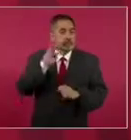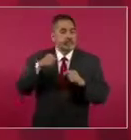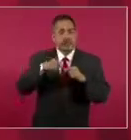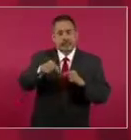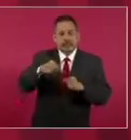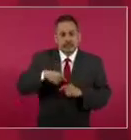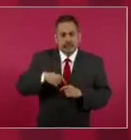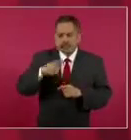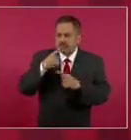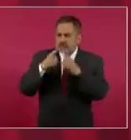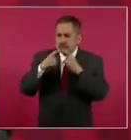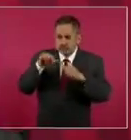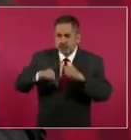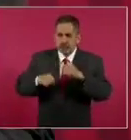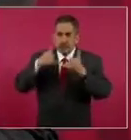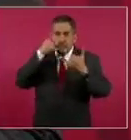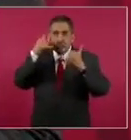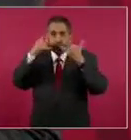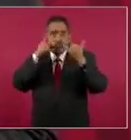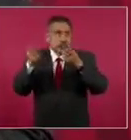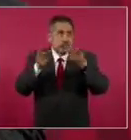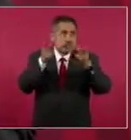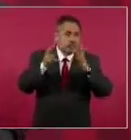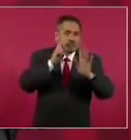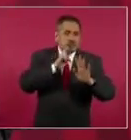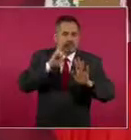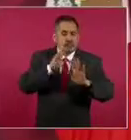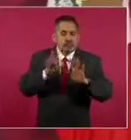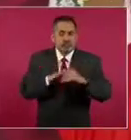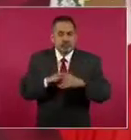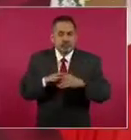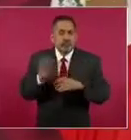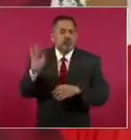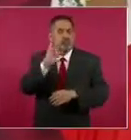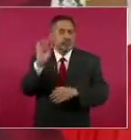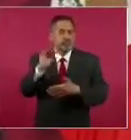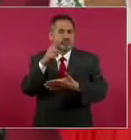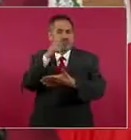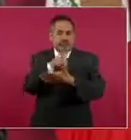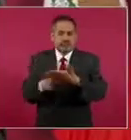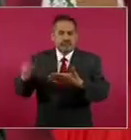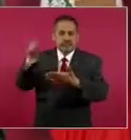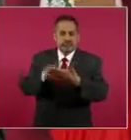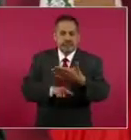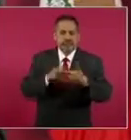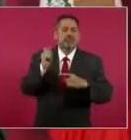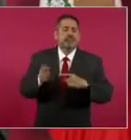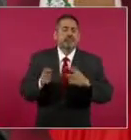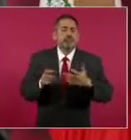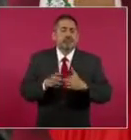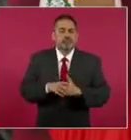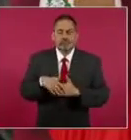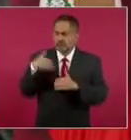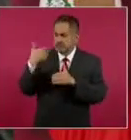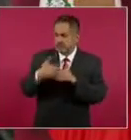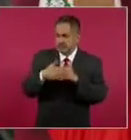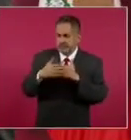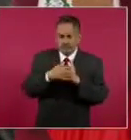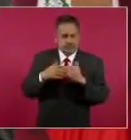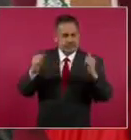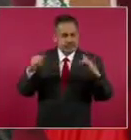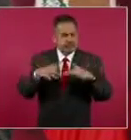Voy a hacer unas consultas el día de hoy, que se cancele el encuentro